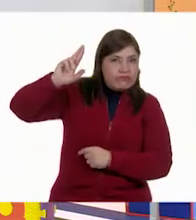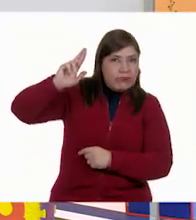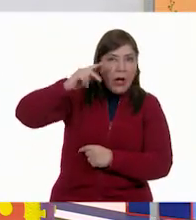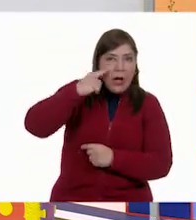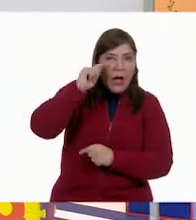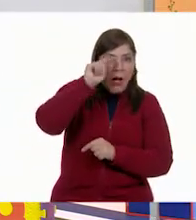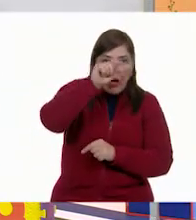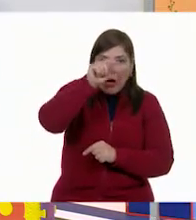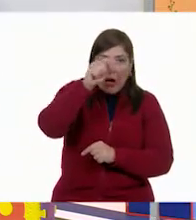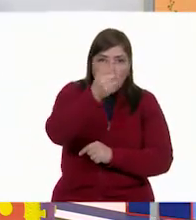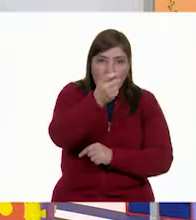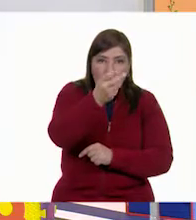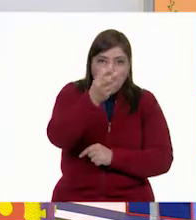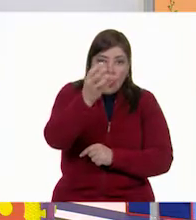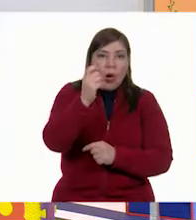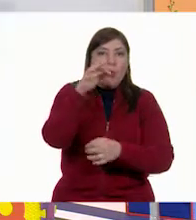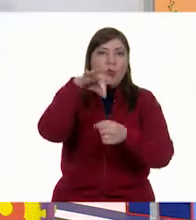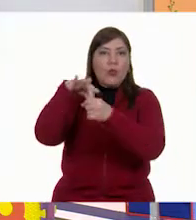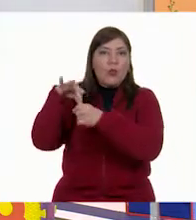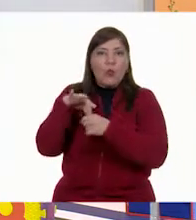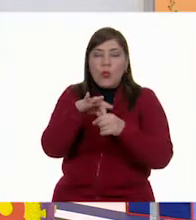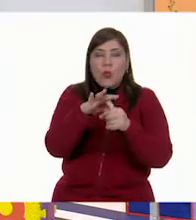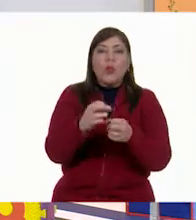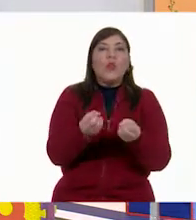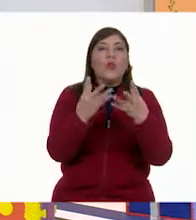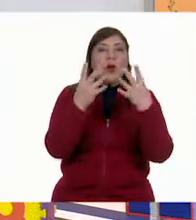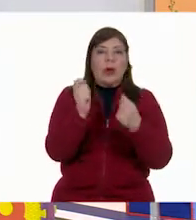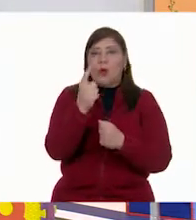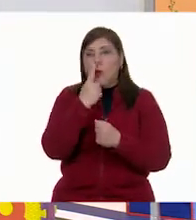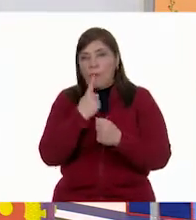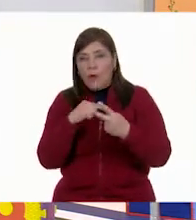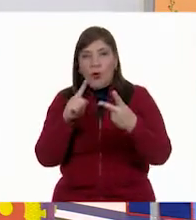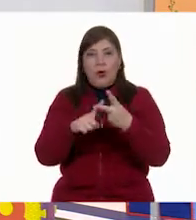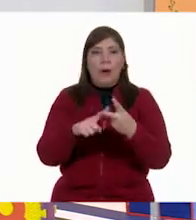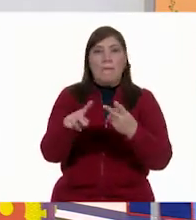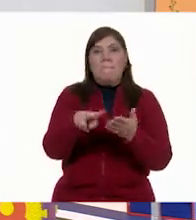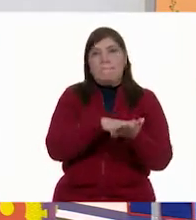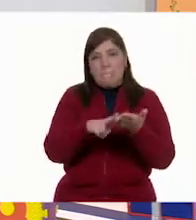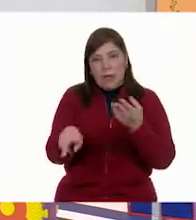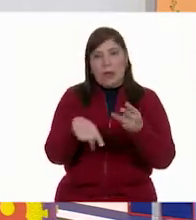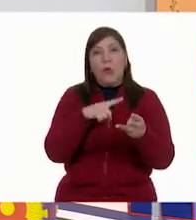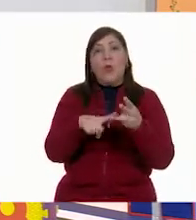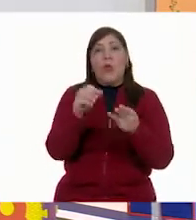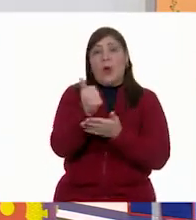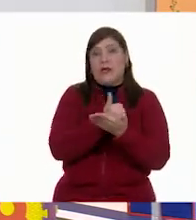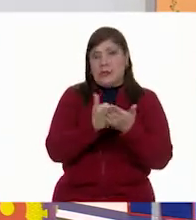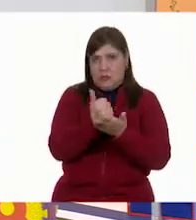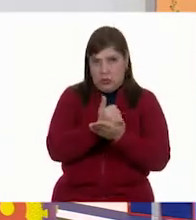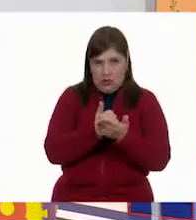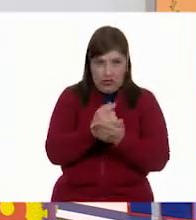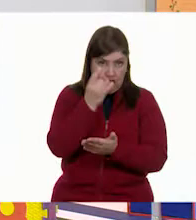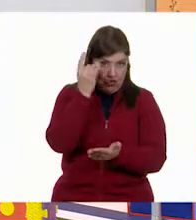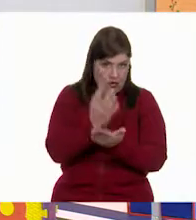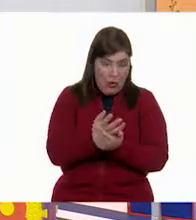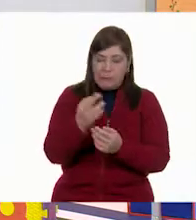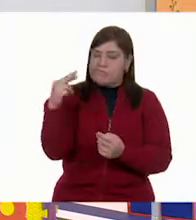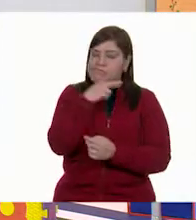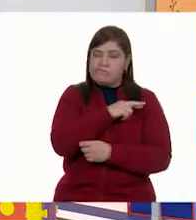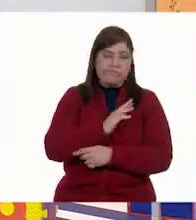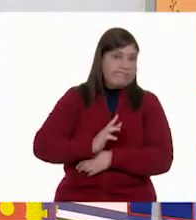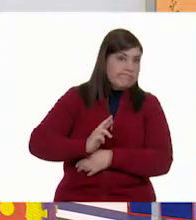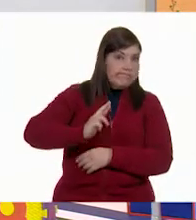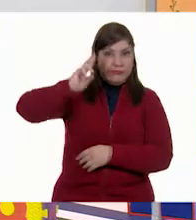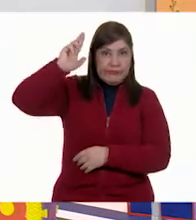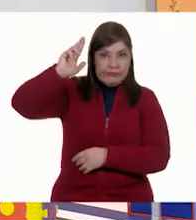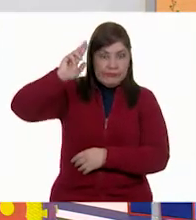contabilizarlos. Cuántos votaron por el rojo, por el verde o por el azul. Solamente los primeros más rápidos que